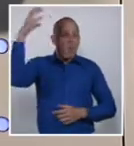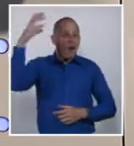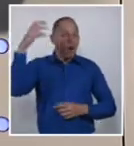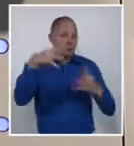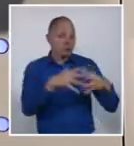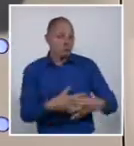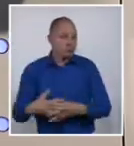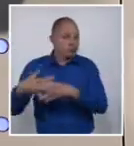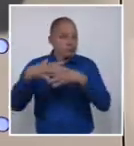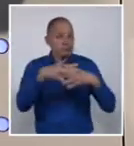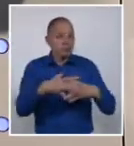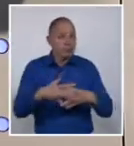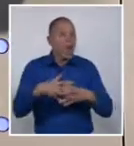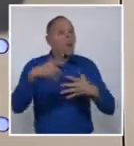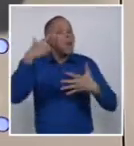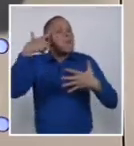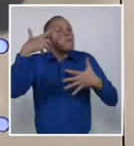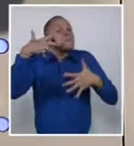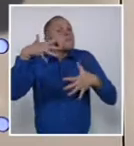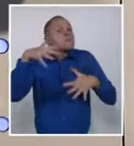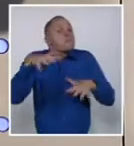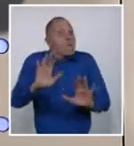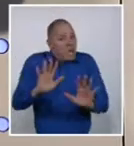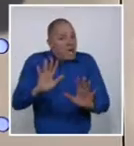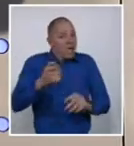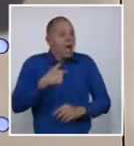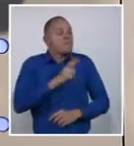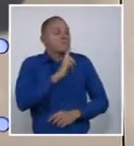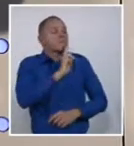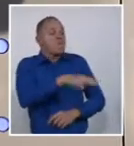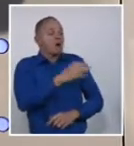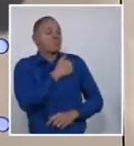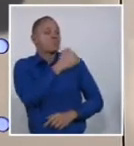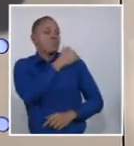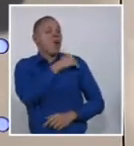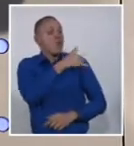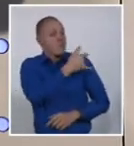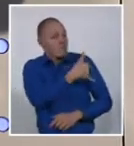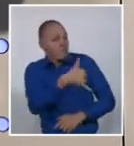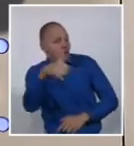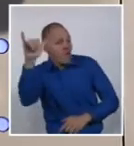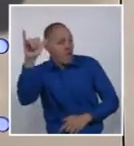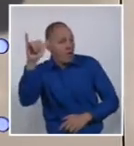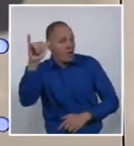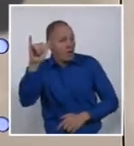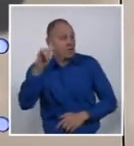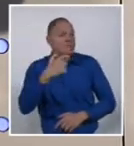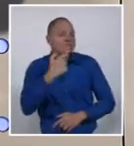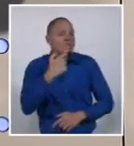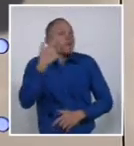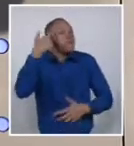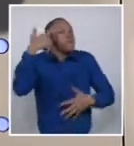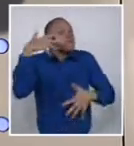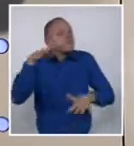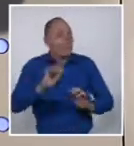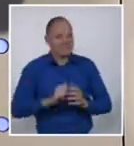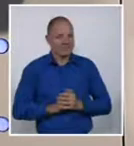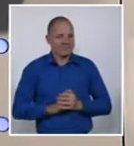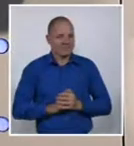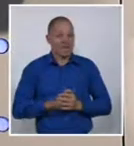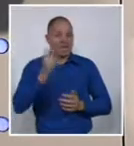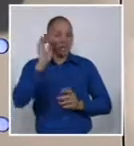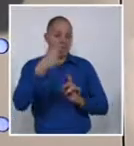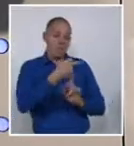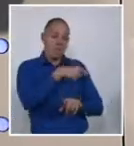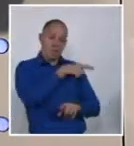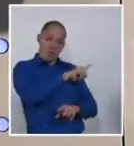muchos cabos sueltos aún para que el acuerdo firmado por Washington el pasado día 29 con el Talibán se pueda